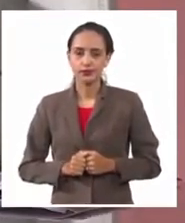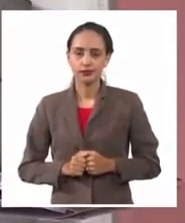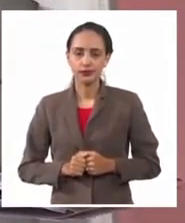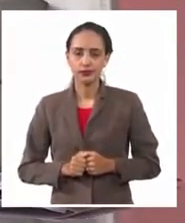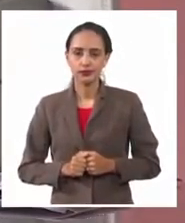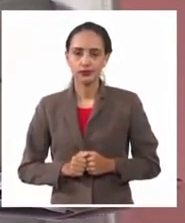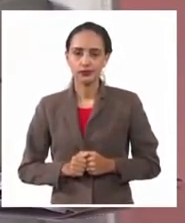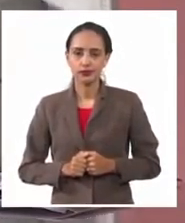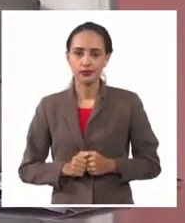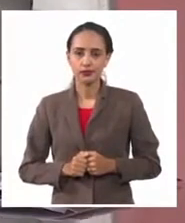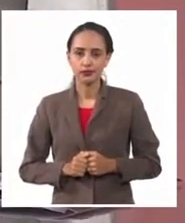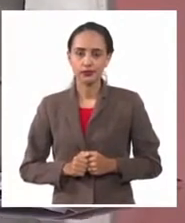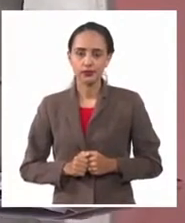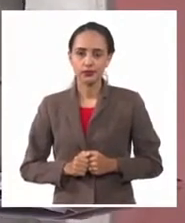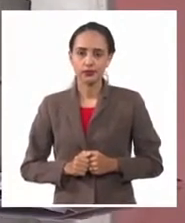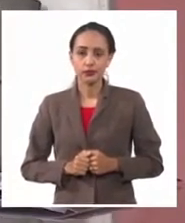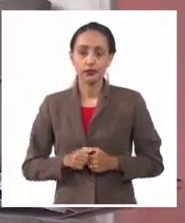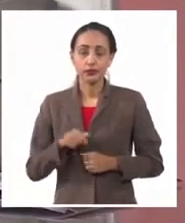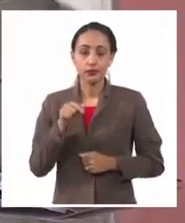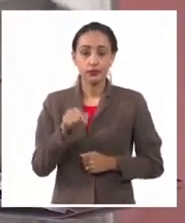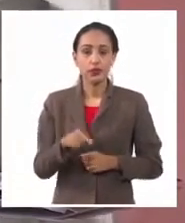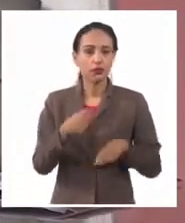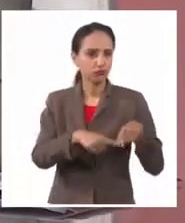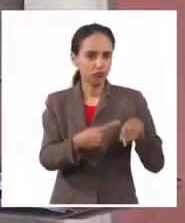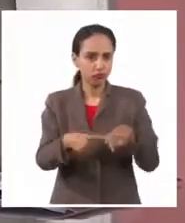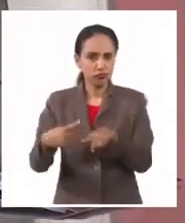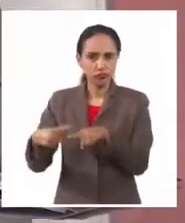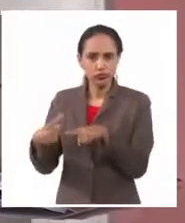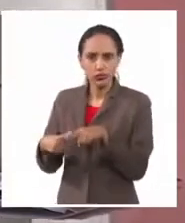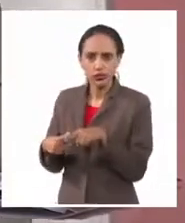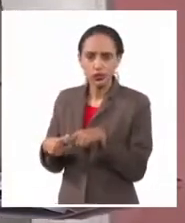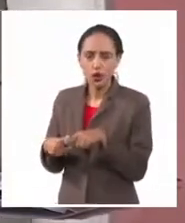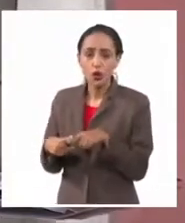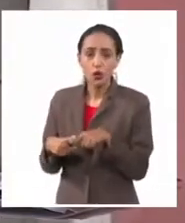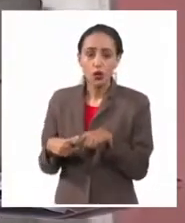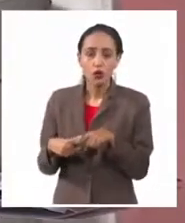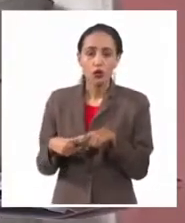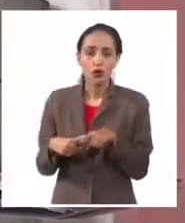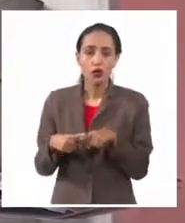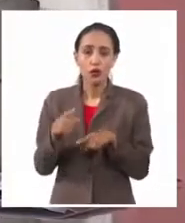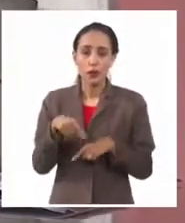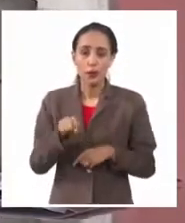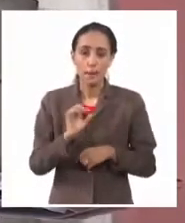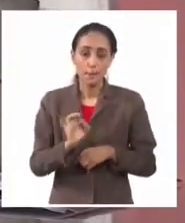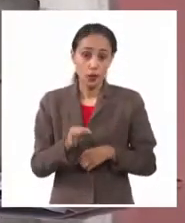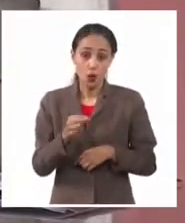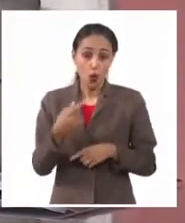la autoridad de OANER admite artículos y productos de importar teniendo en cuenta lo siguiente. Para la importación no comercial,